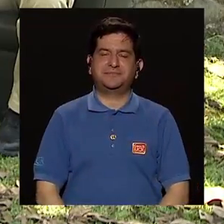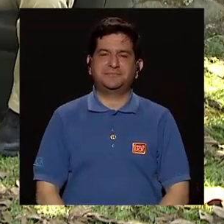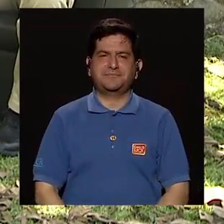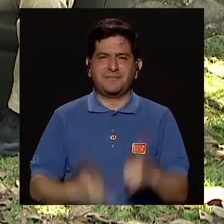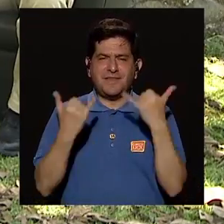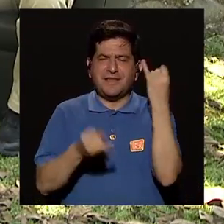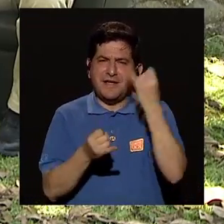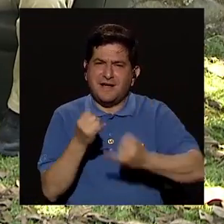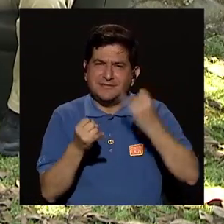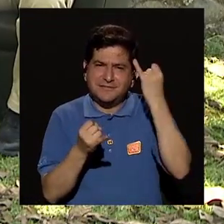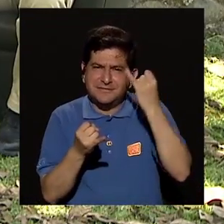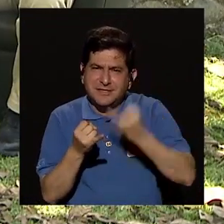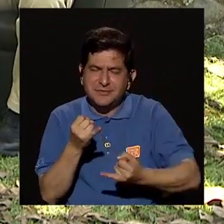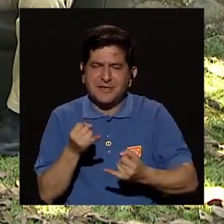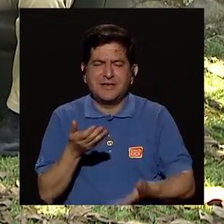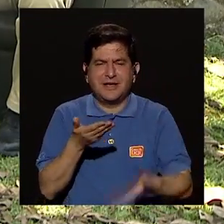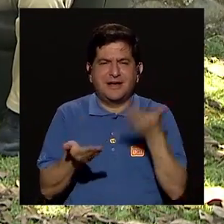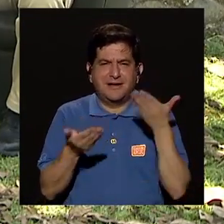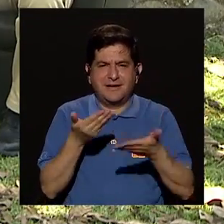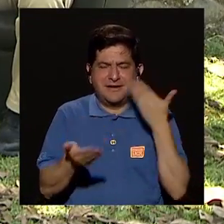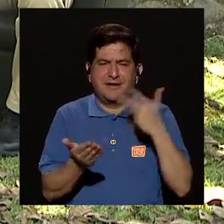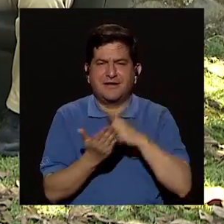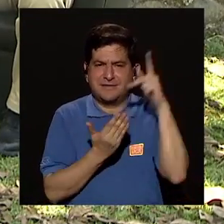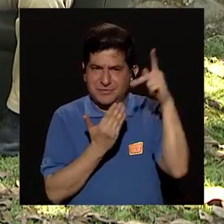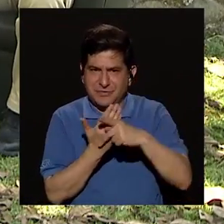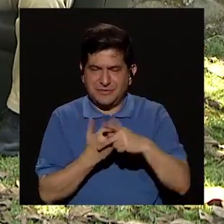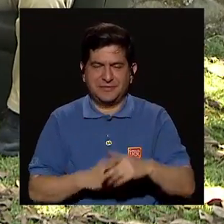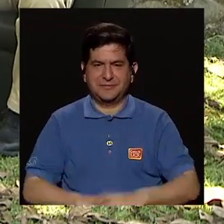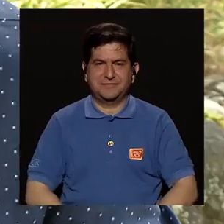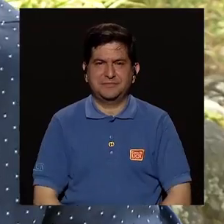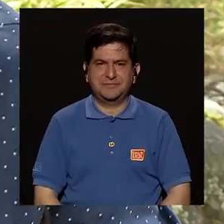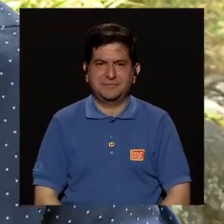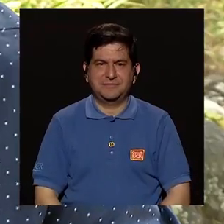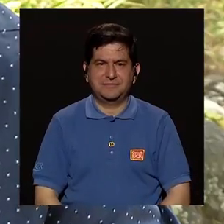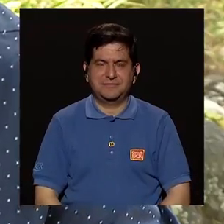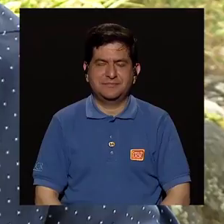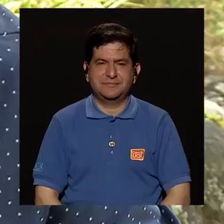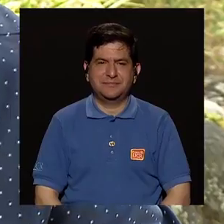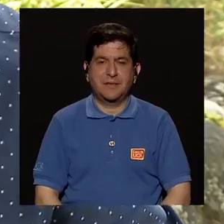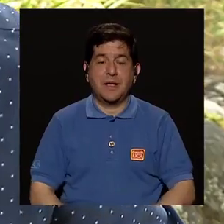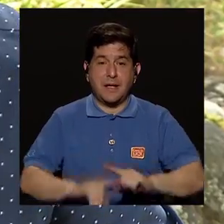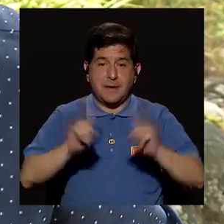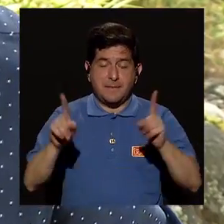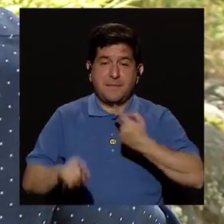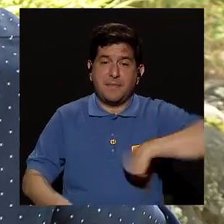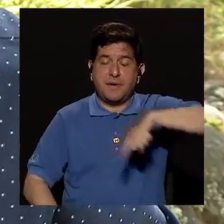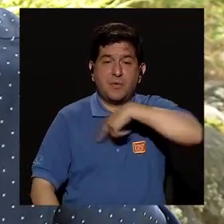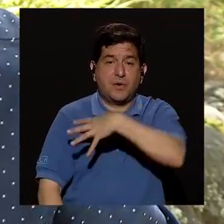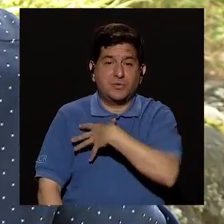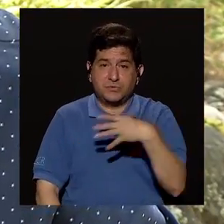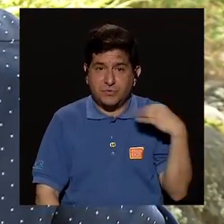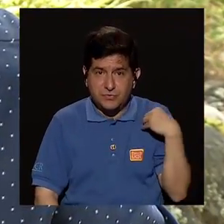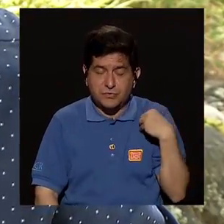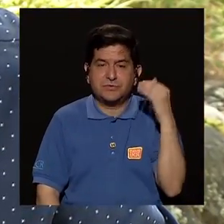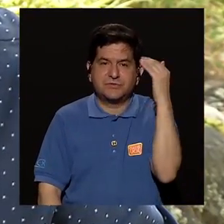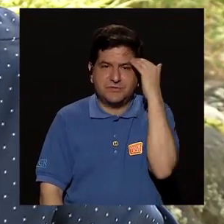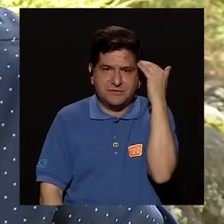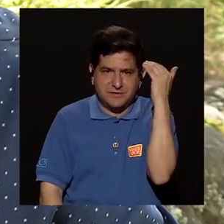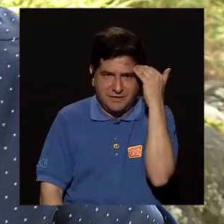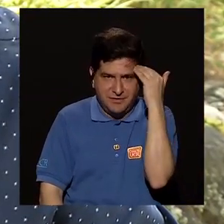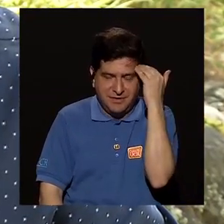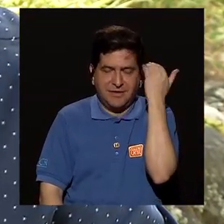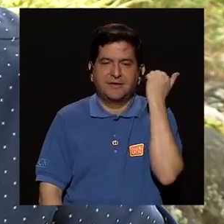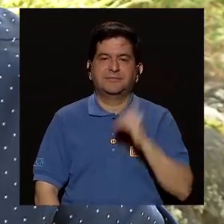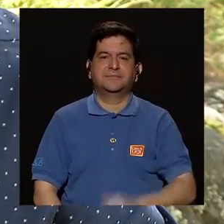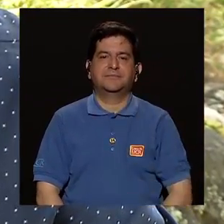Osvaldo ya casi se nos está pues acabando el tiempo no nos ha ganado pero si nos gustaría pues conocer